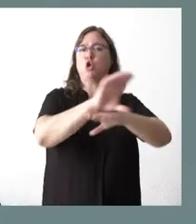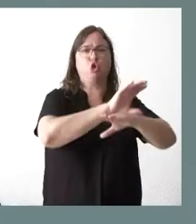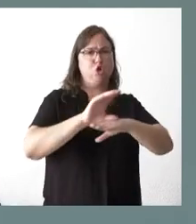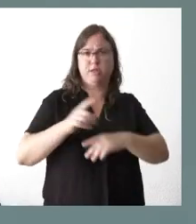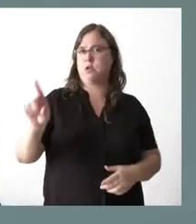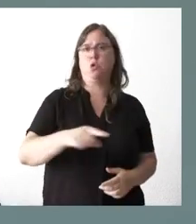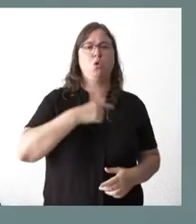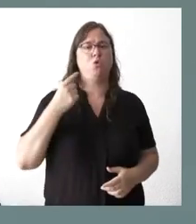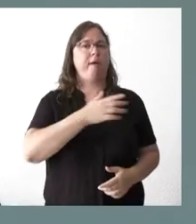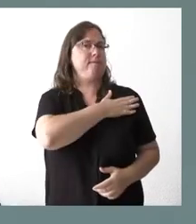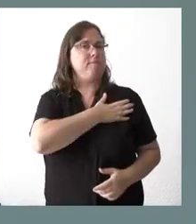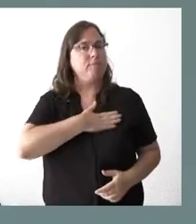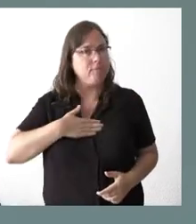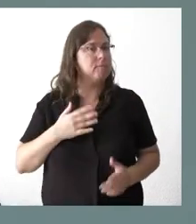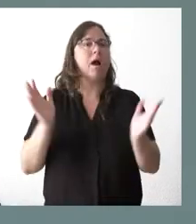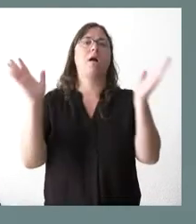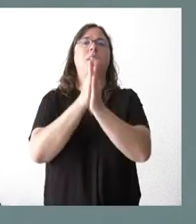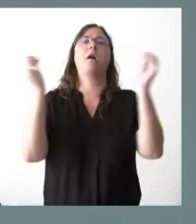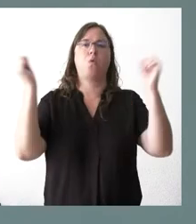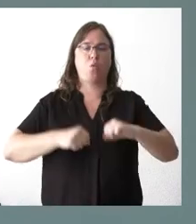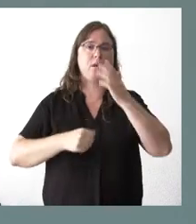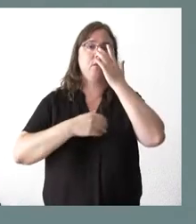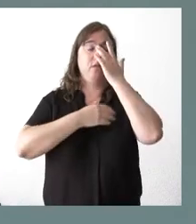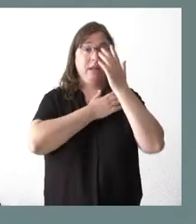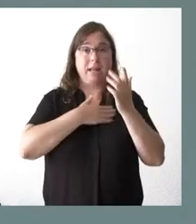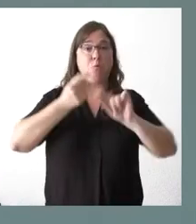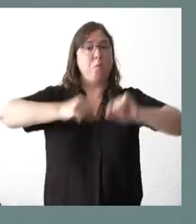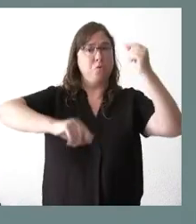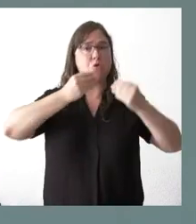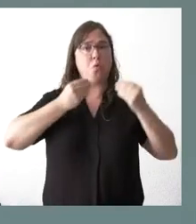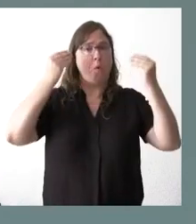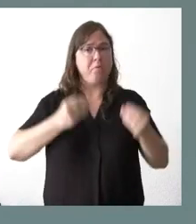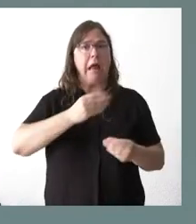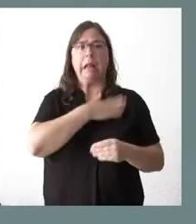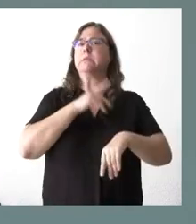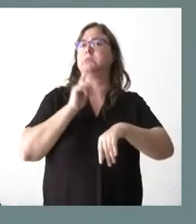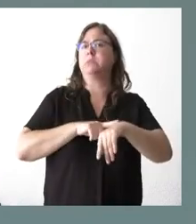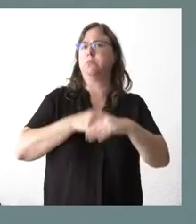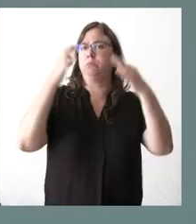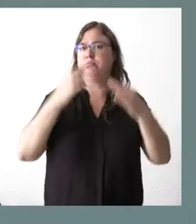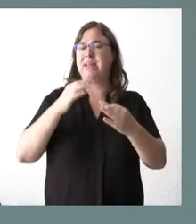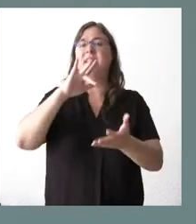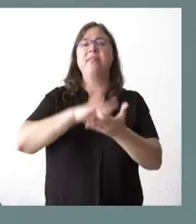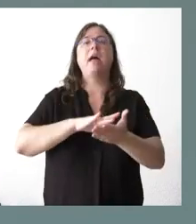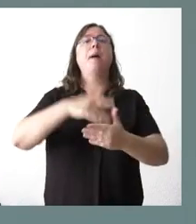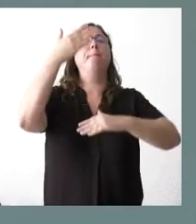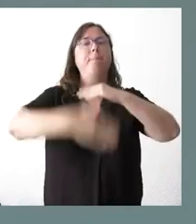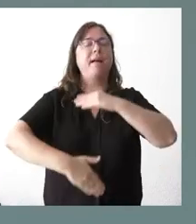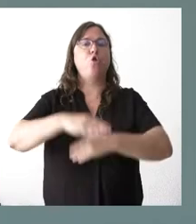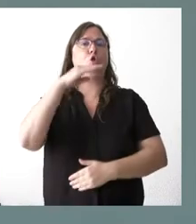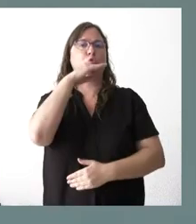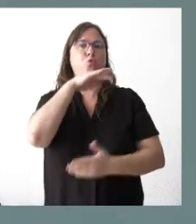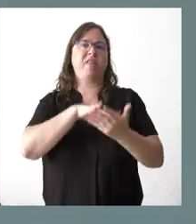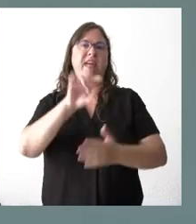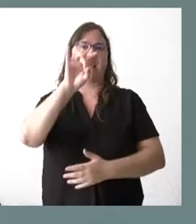de alcanzar un acuerdo y tener un presupuesto, un buen presupuesto, y tenerlo en plazo, que es el 15 de octubre. Vamos a trabajar en esa